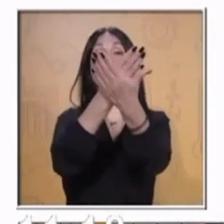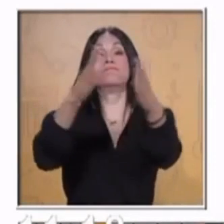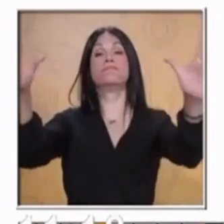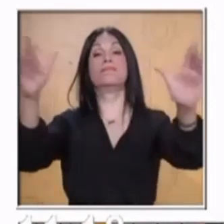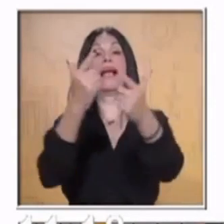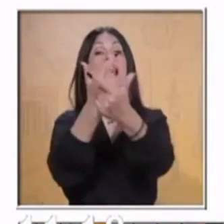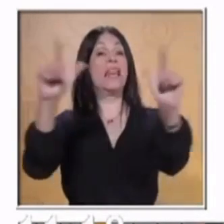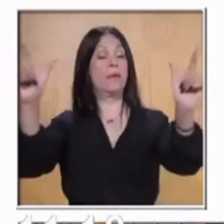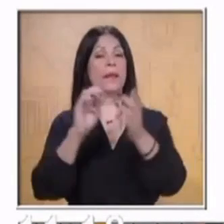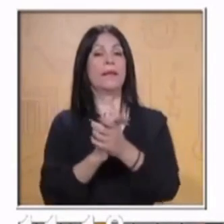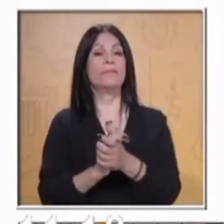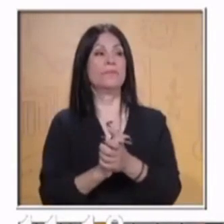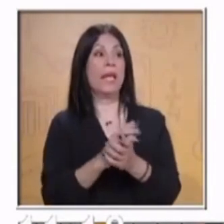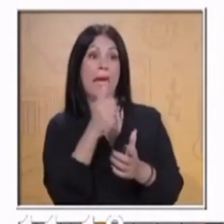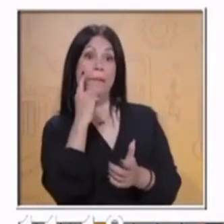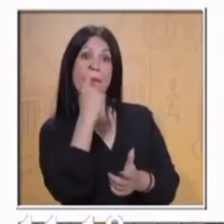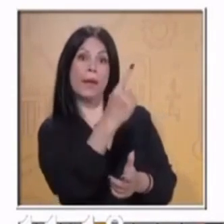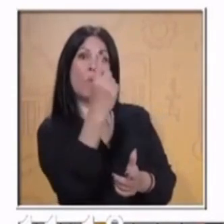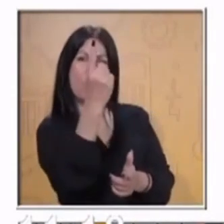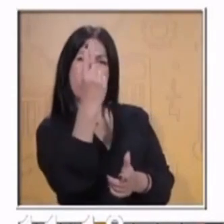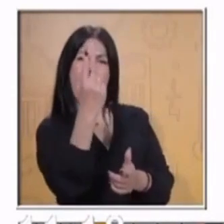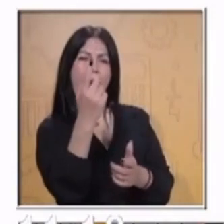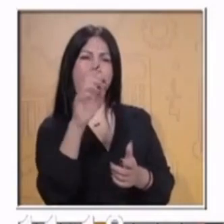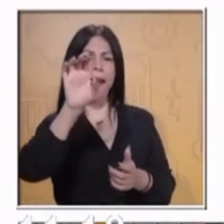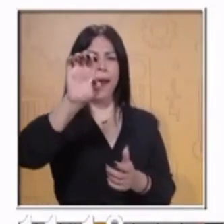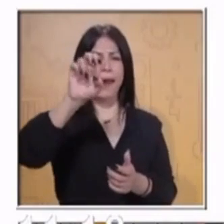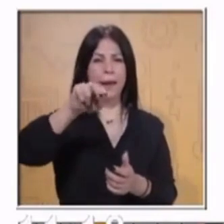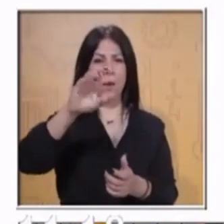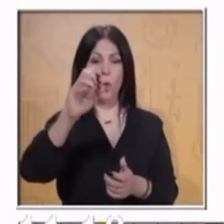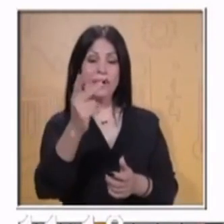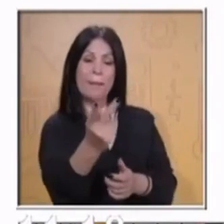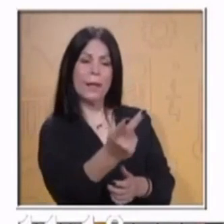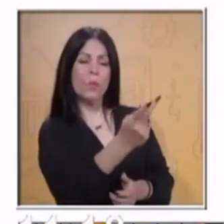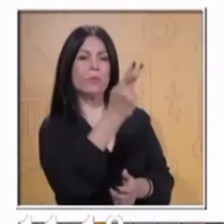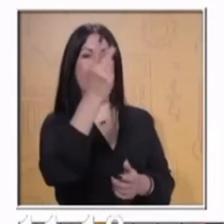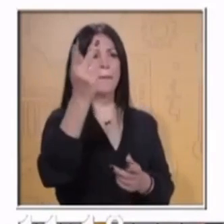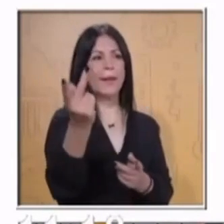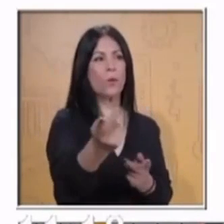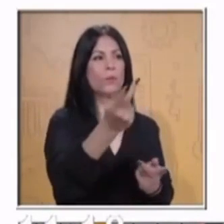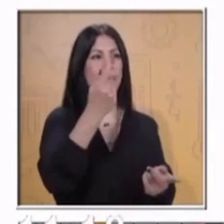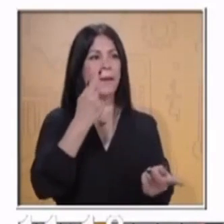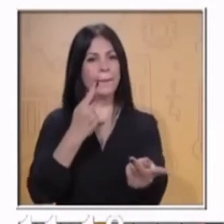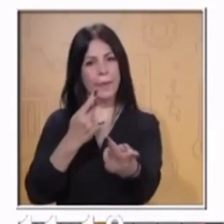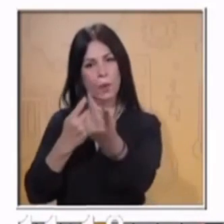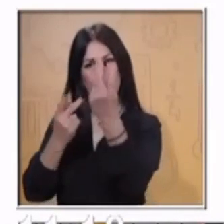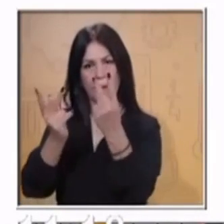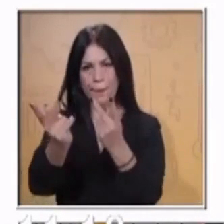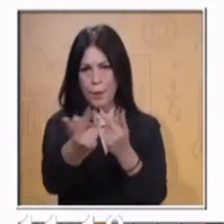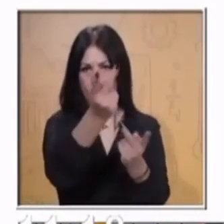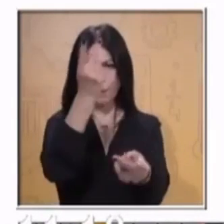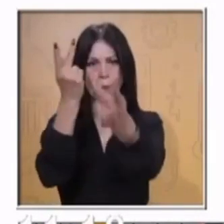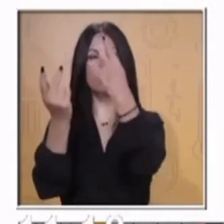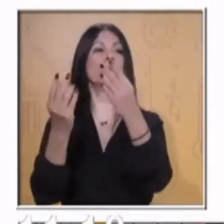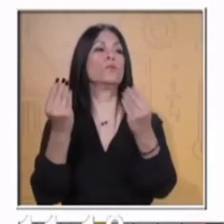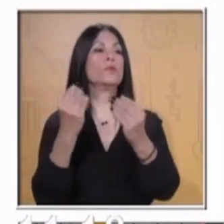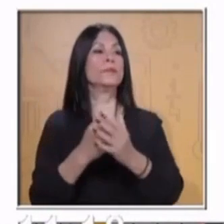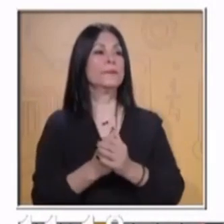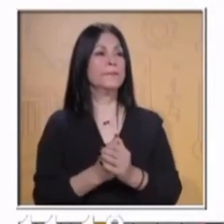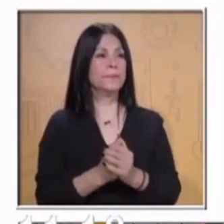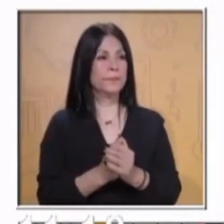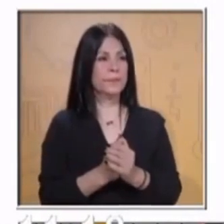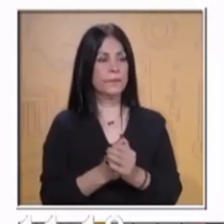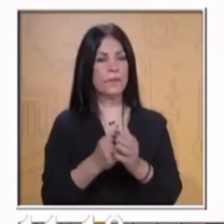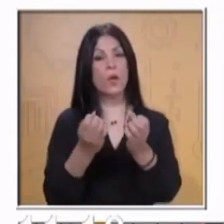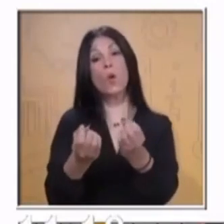que tú puedes aplicar en casa. La primera pregunta, me ayuda maestro Ricky, por favor. Primera pregunta dice, ¿cuántos